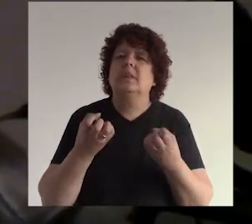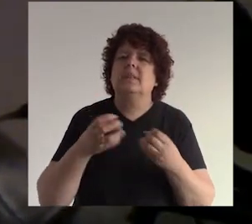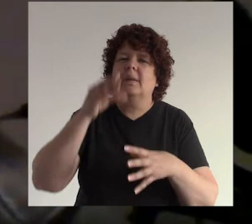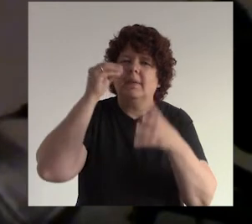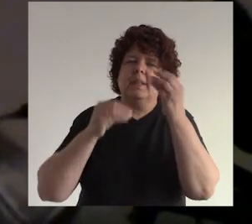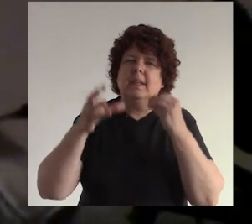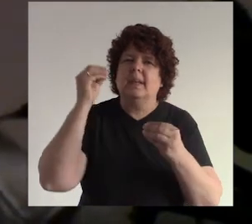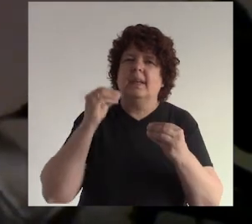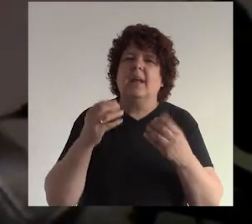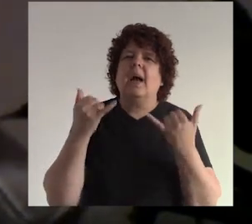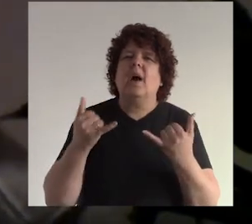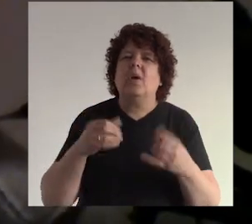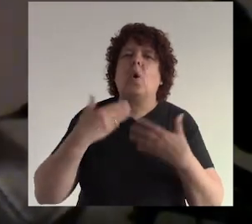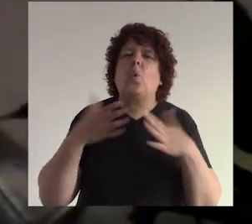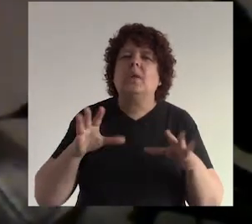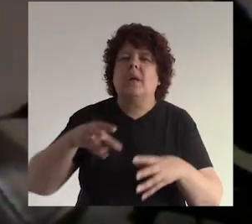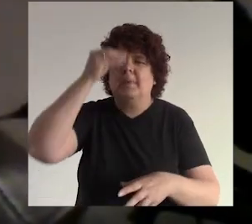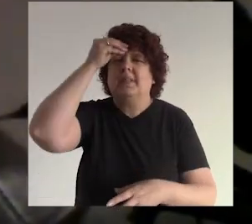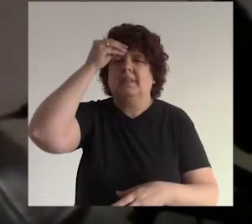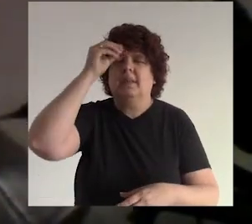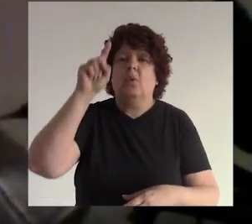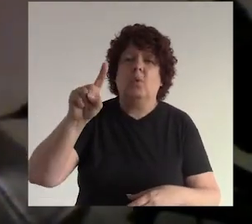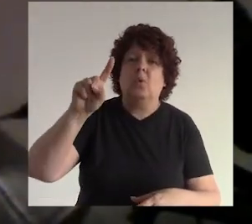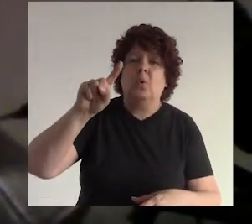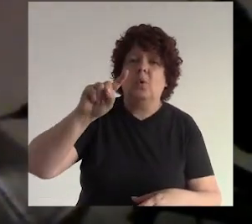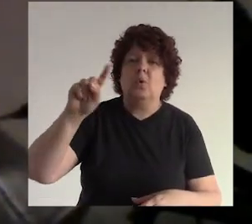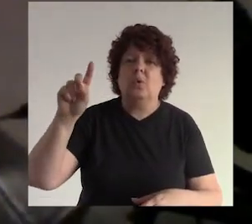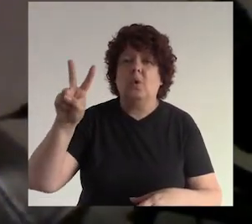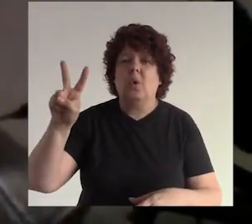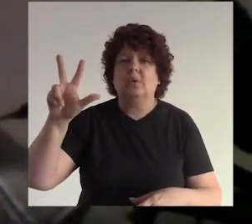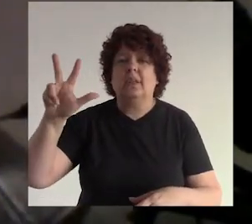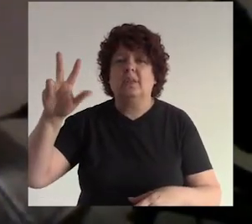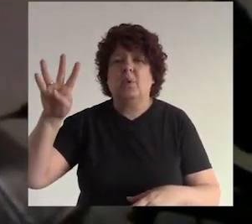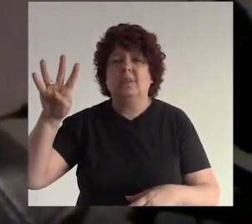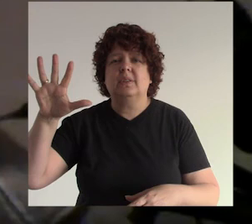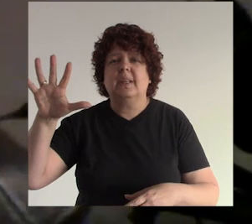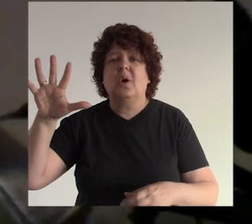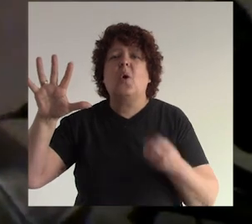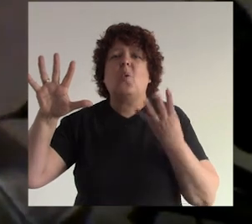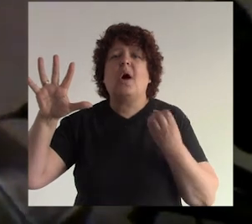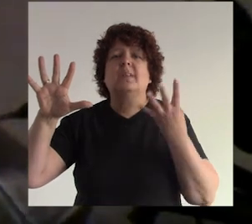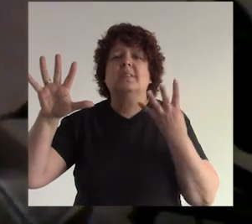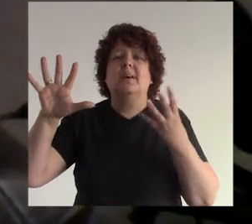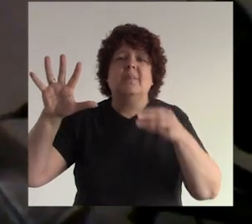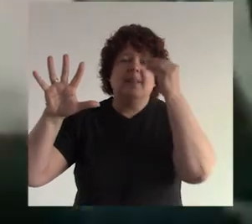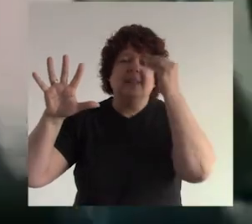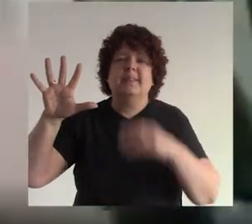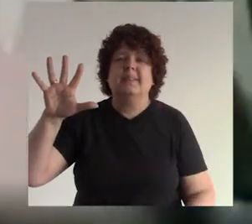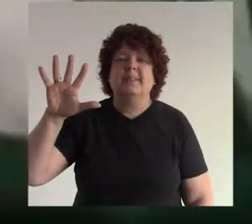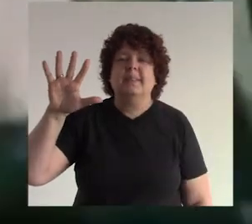aprender? muéstrame por favor ahora cuánto aprendiste uno dos tres ¿cuánto aprendiste? muéstrame la cámara por favor